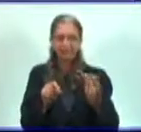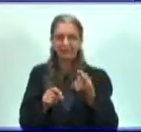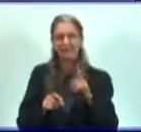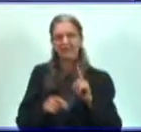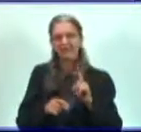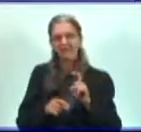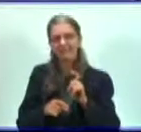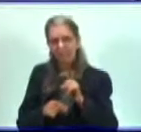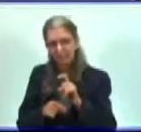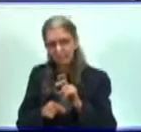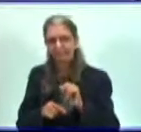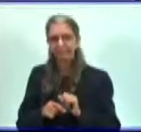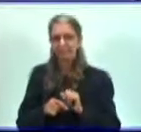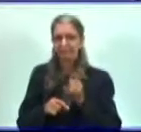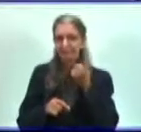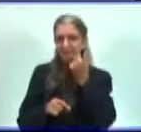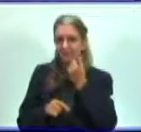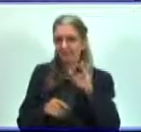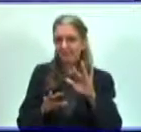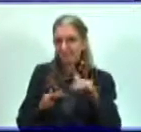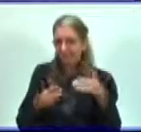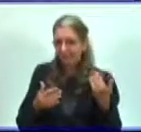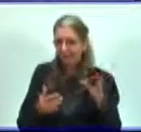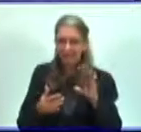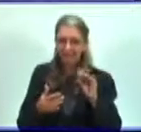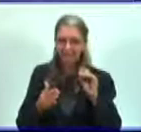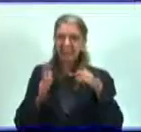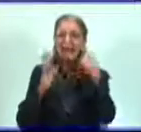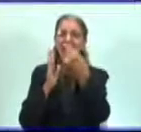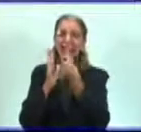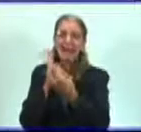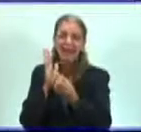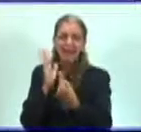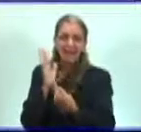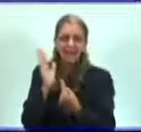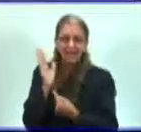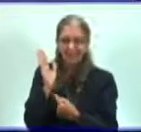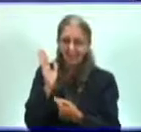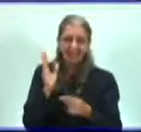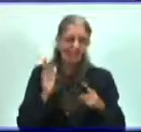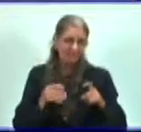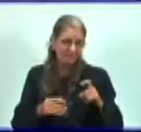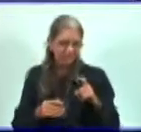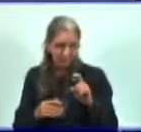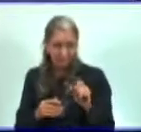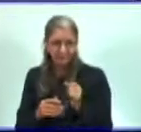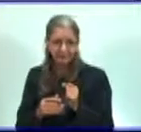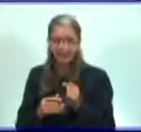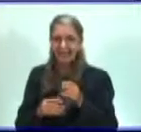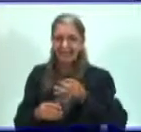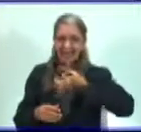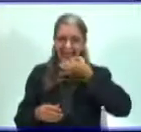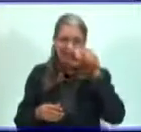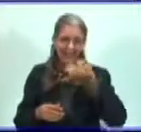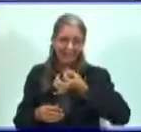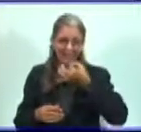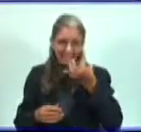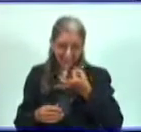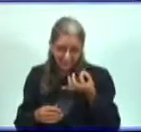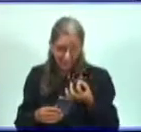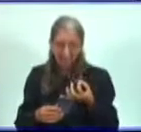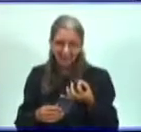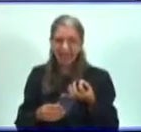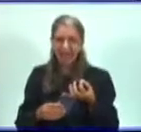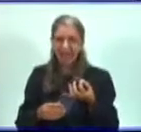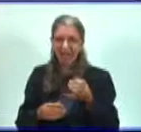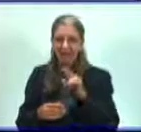concepto de virus. Tenemos que caracterizar a los virus. Debemos explicar el ciclo de